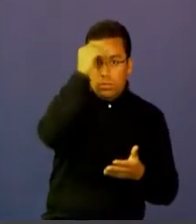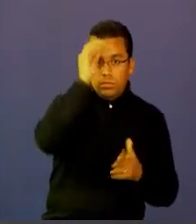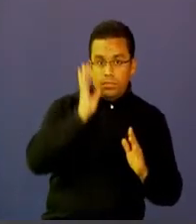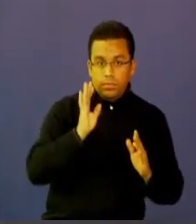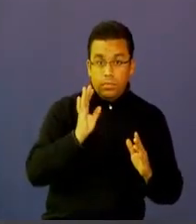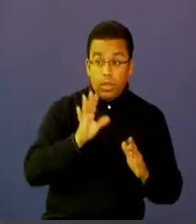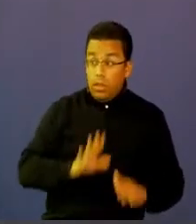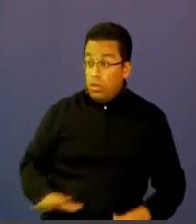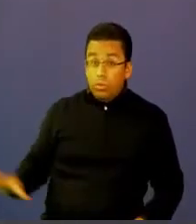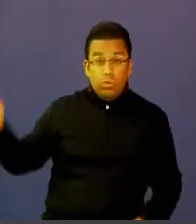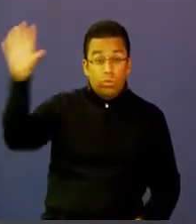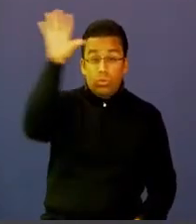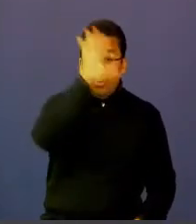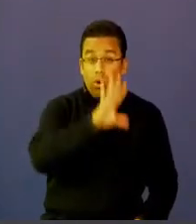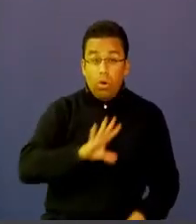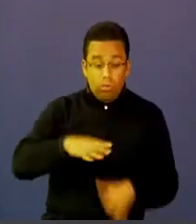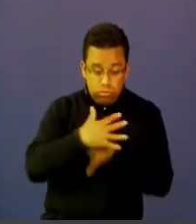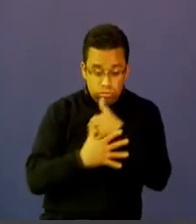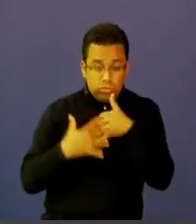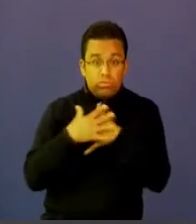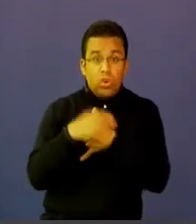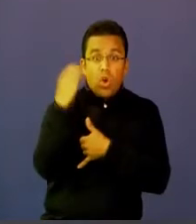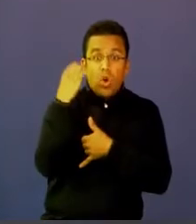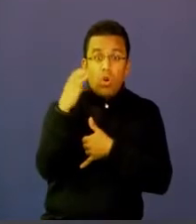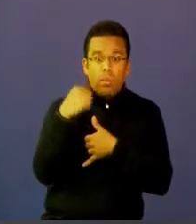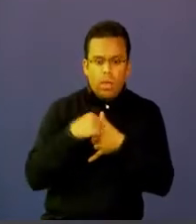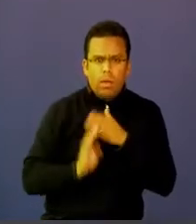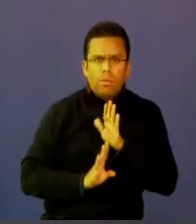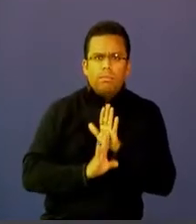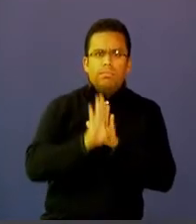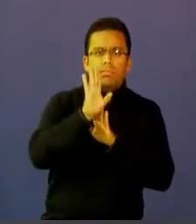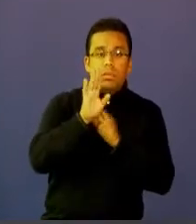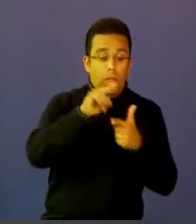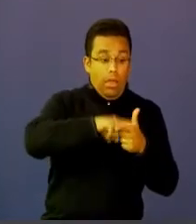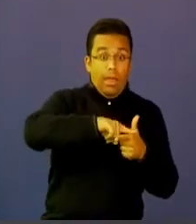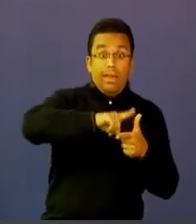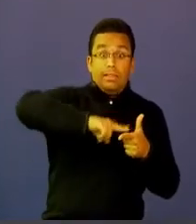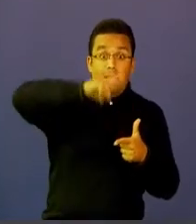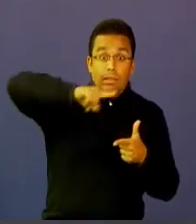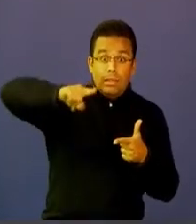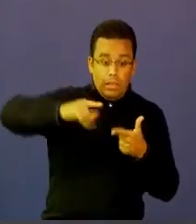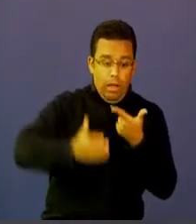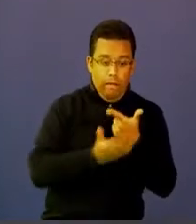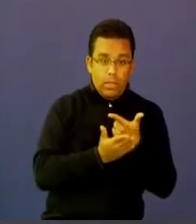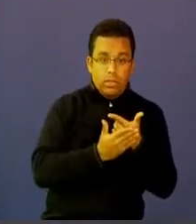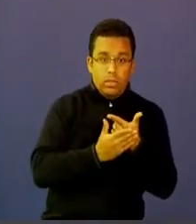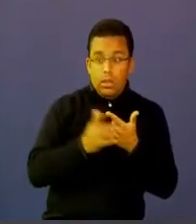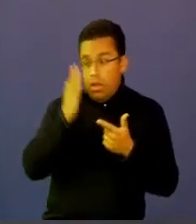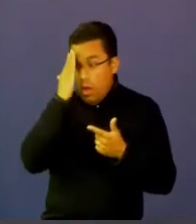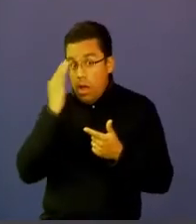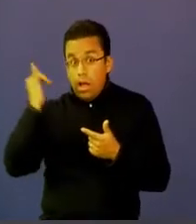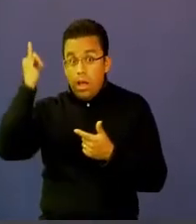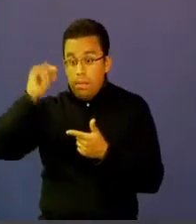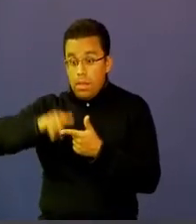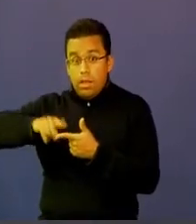Colombia ha crecido el consumo. Por lo tanto, podemos estadísticamente y académicamente indicarle a los maestros que se van a enfrentar cada vez